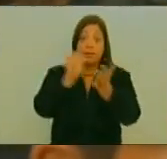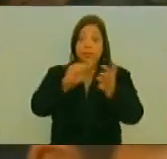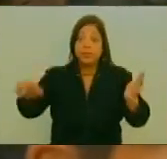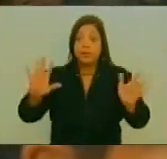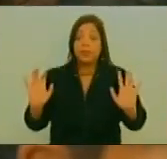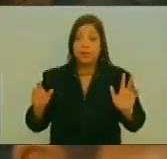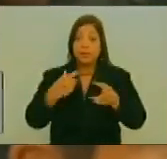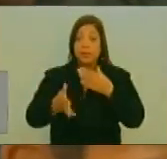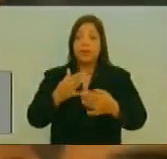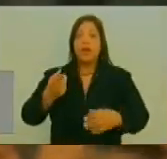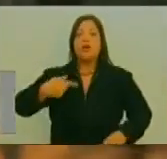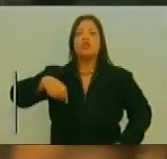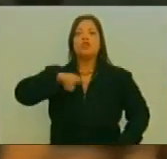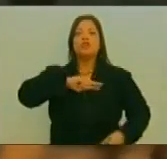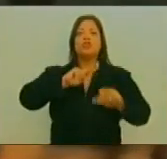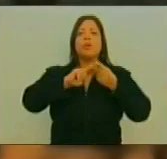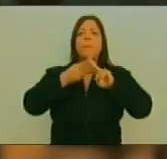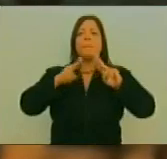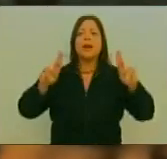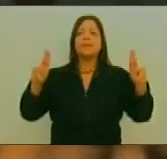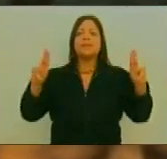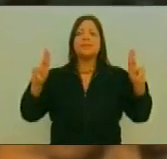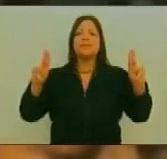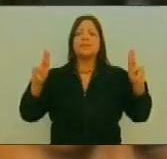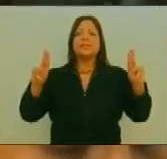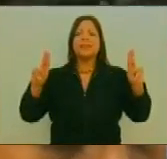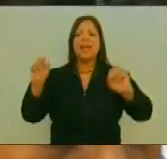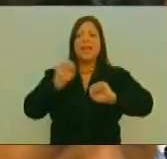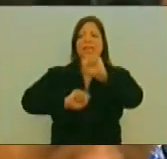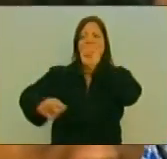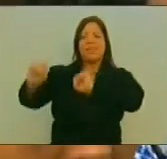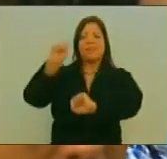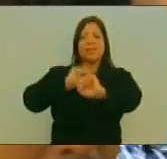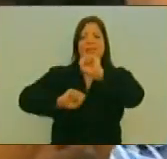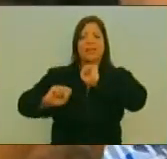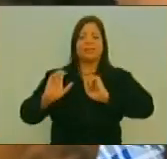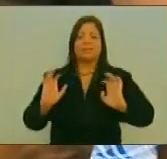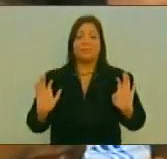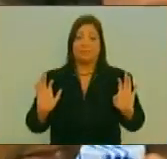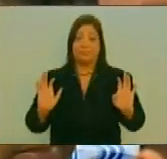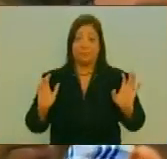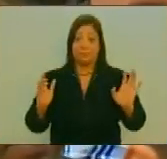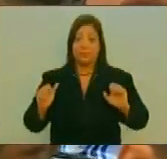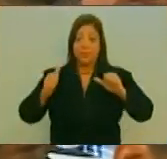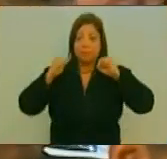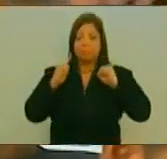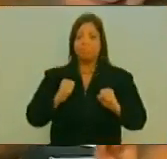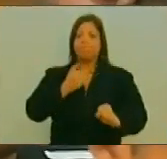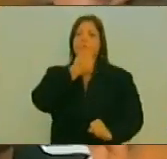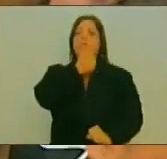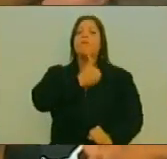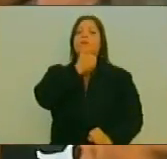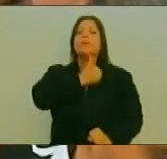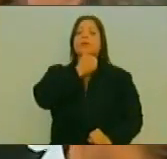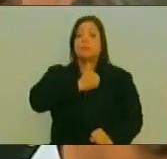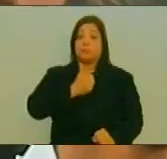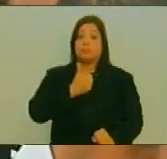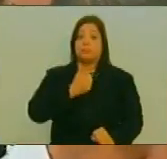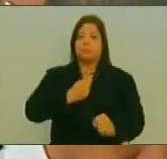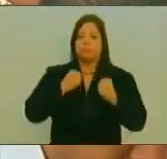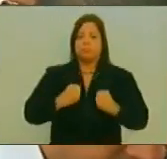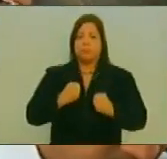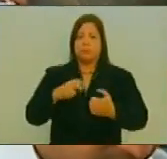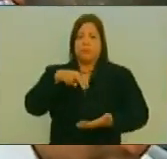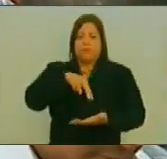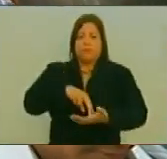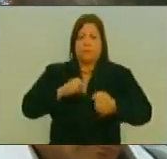La paz Es defendernos Es resistir Con dignidad